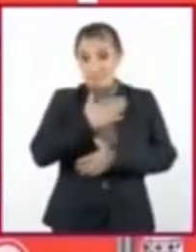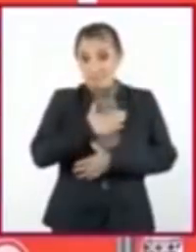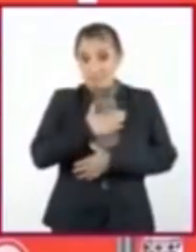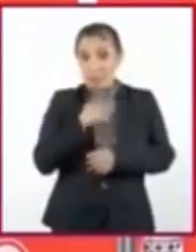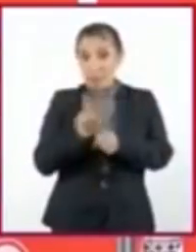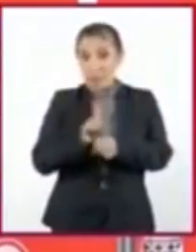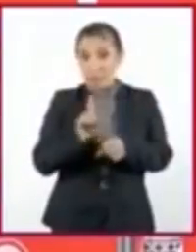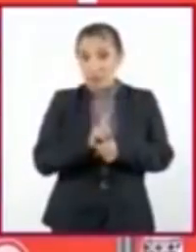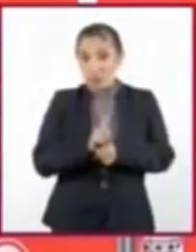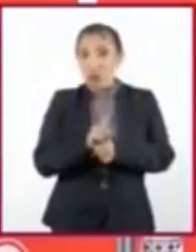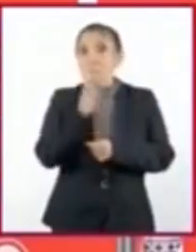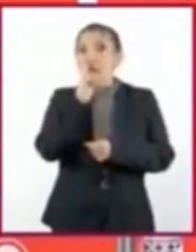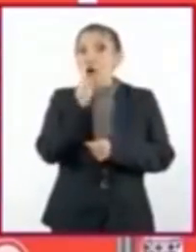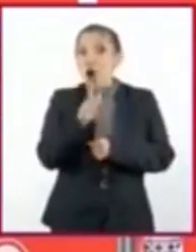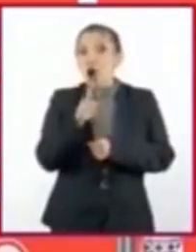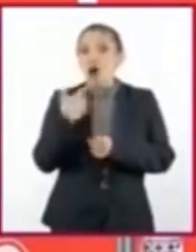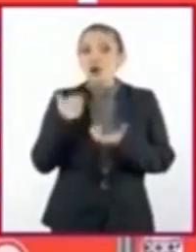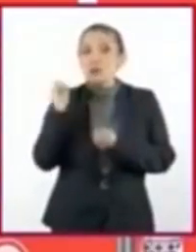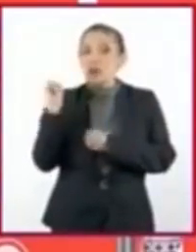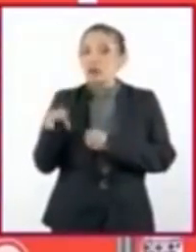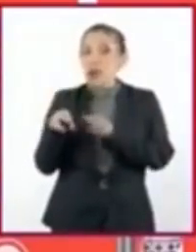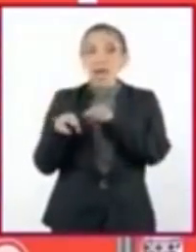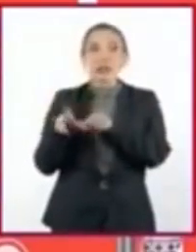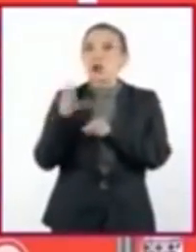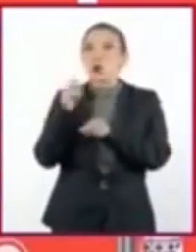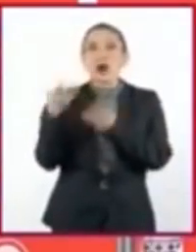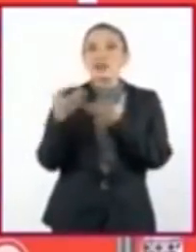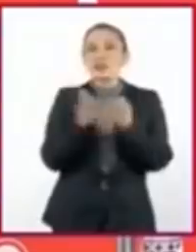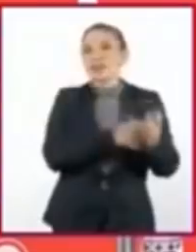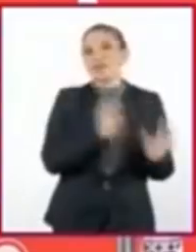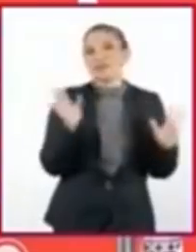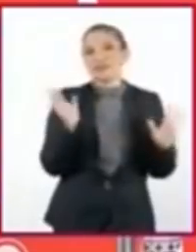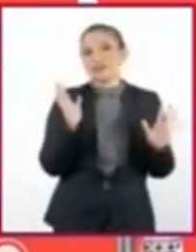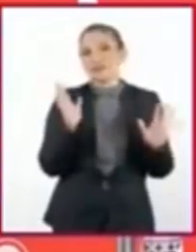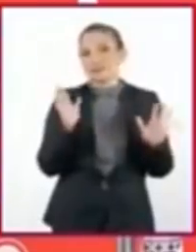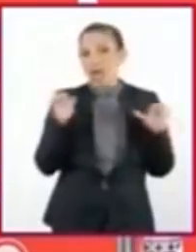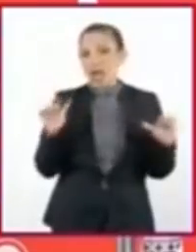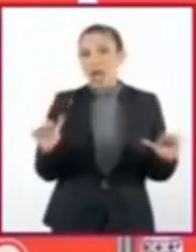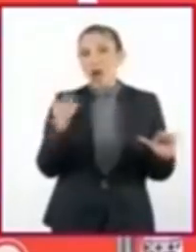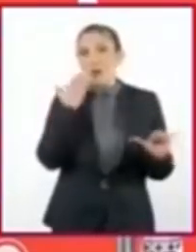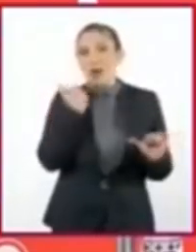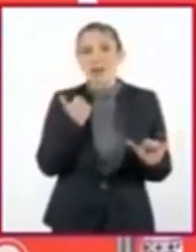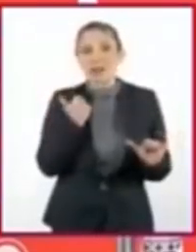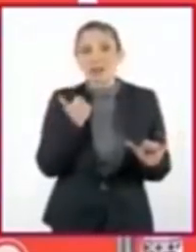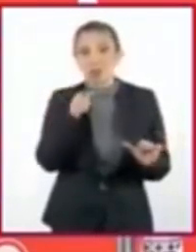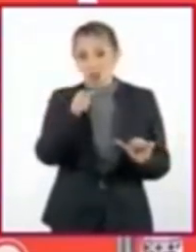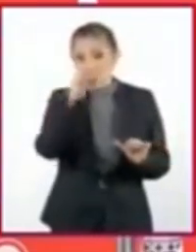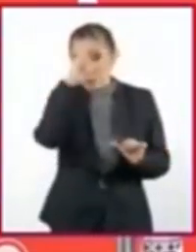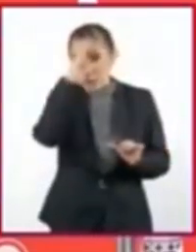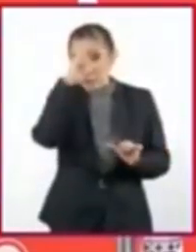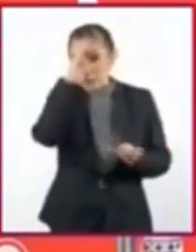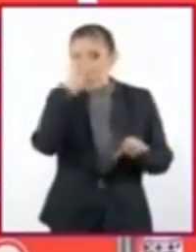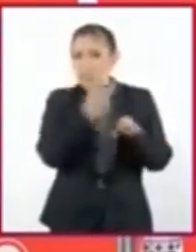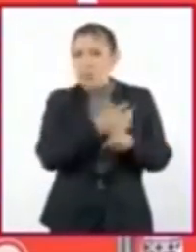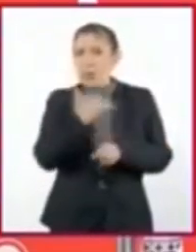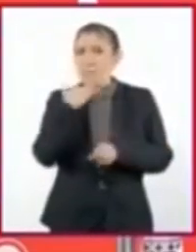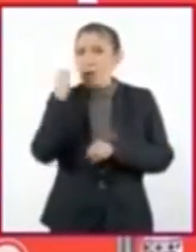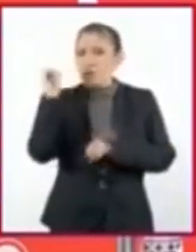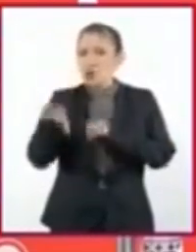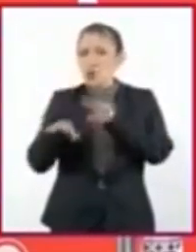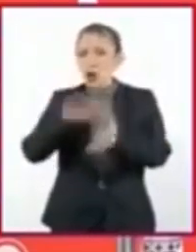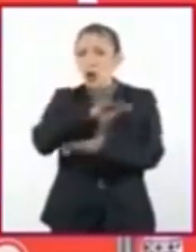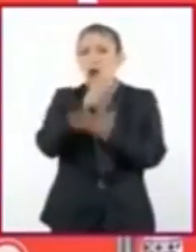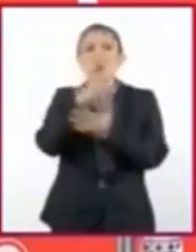Recuerden que el mejor residuo es el que no se produce. ¿Han pensado lo que pasa con la basura que se